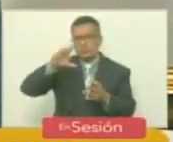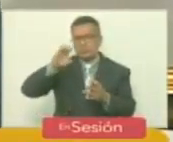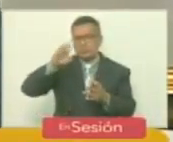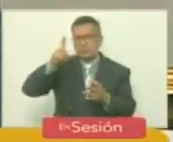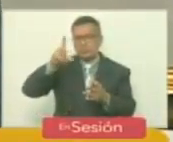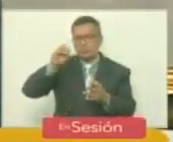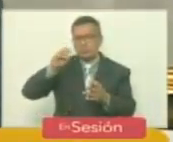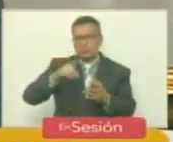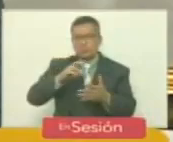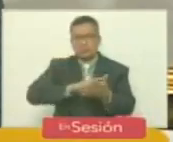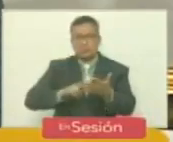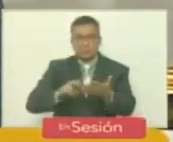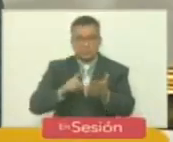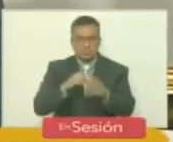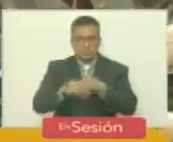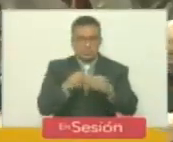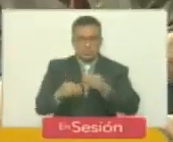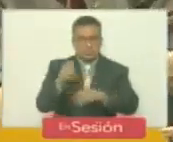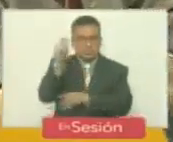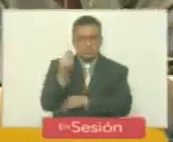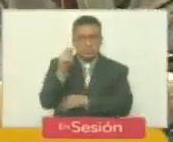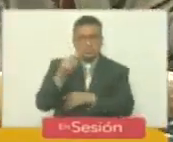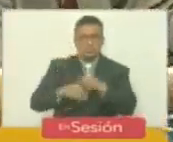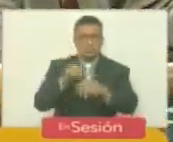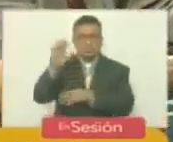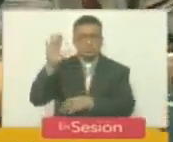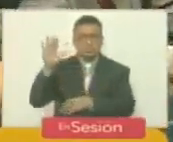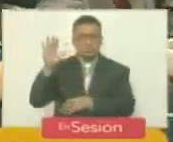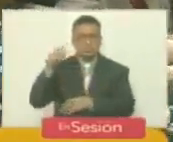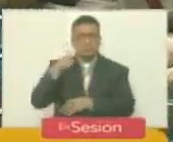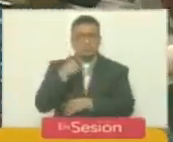hagan revisión de las credenciales correspondientes de la diputada a ser juramentada.